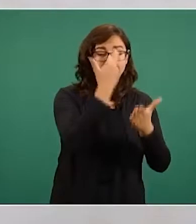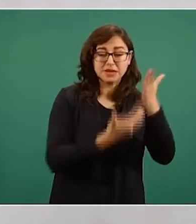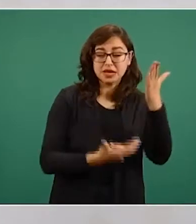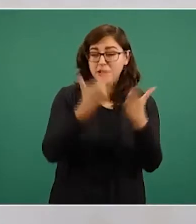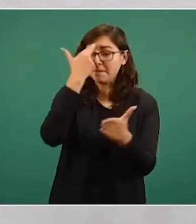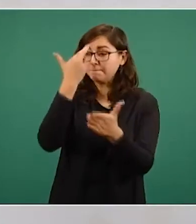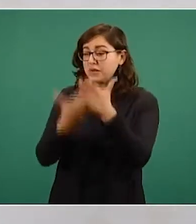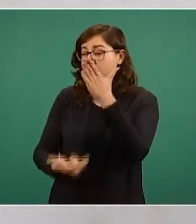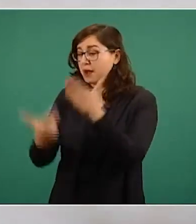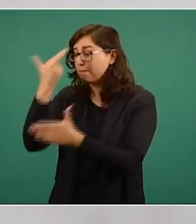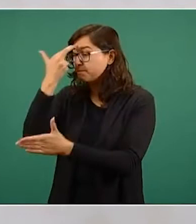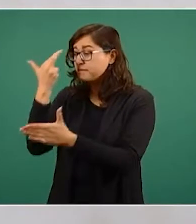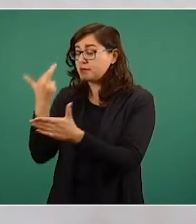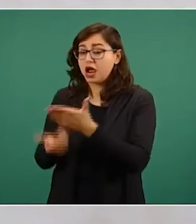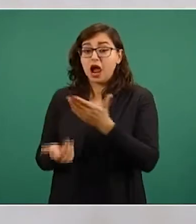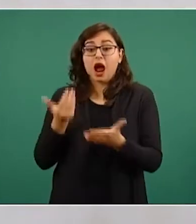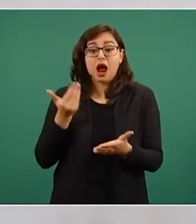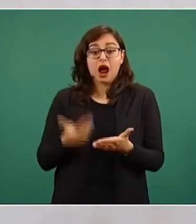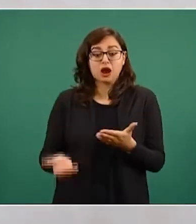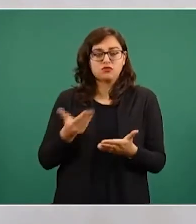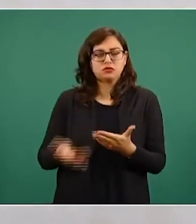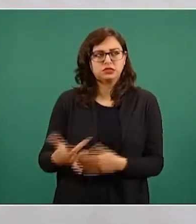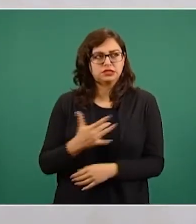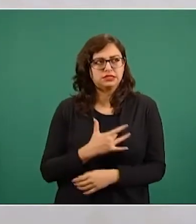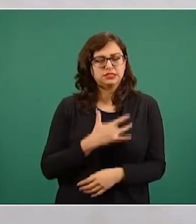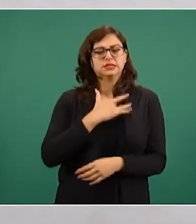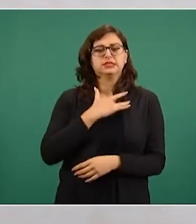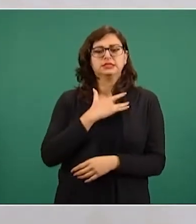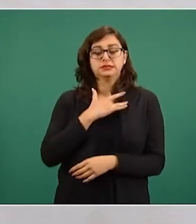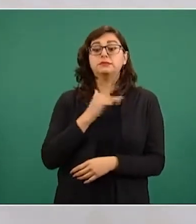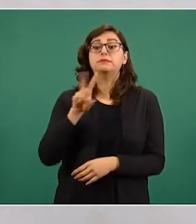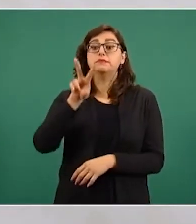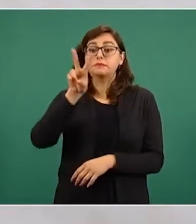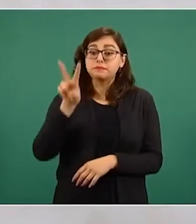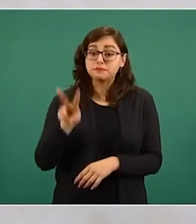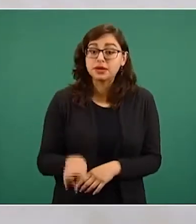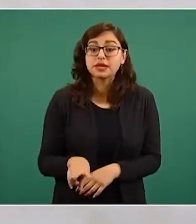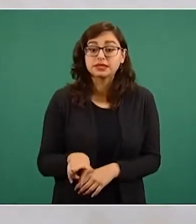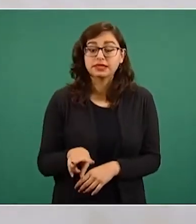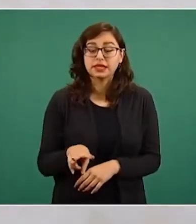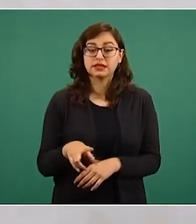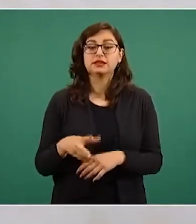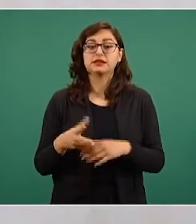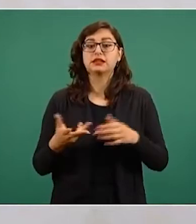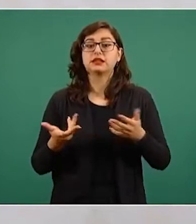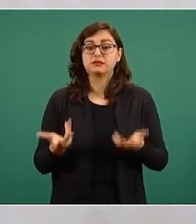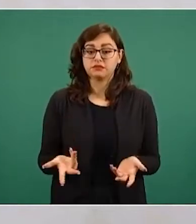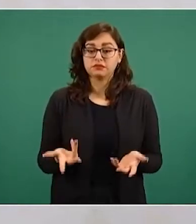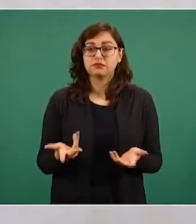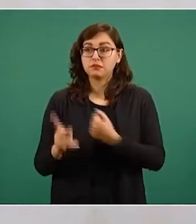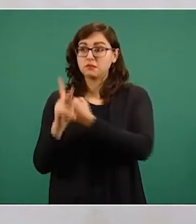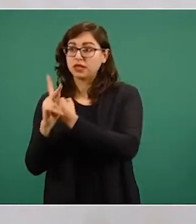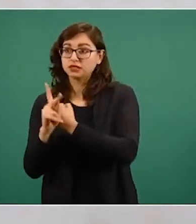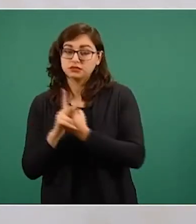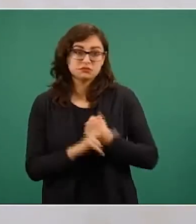con una mirada contemporánea deben asumirse como atentados a los principios que rigen a ambas